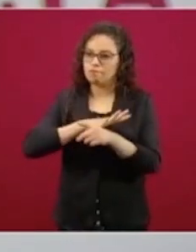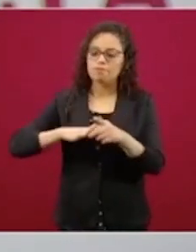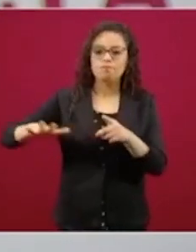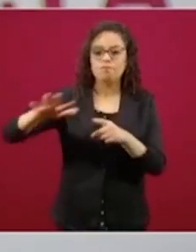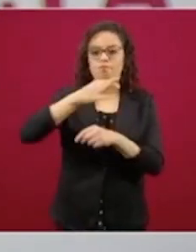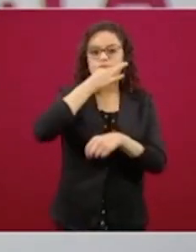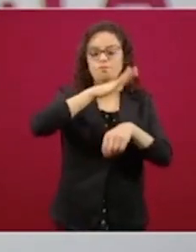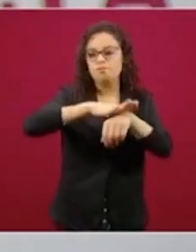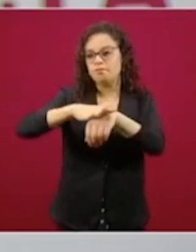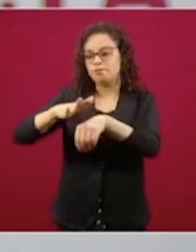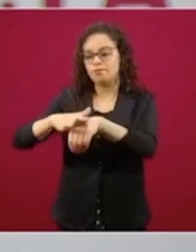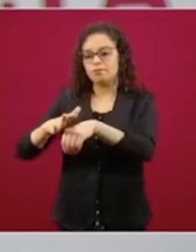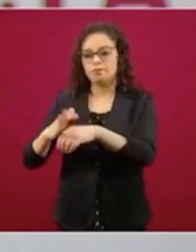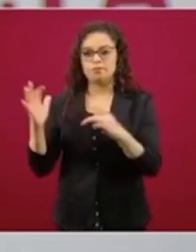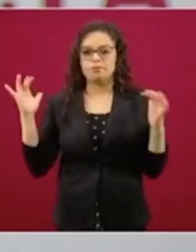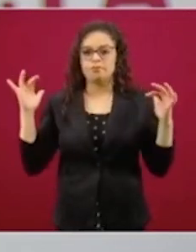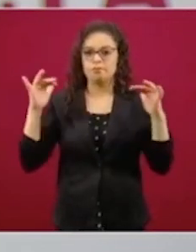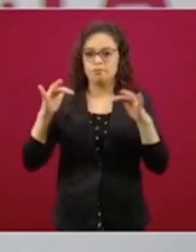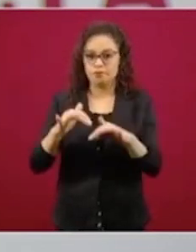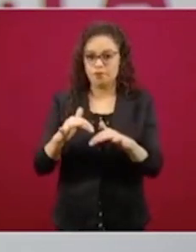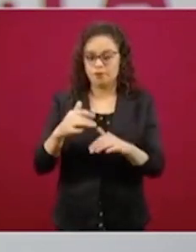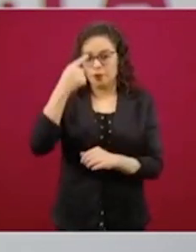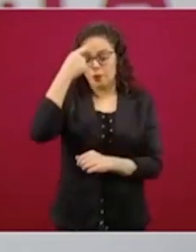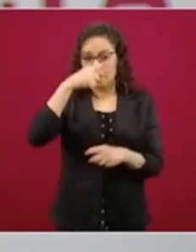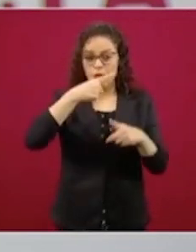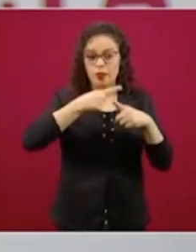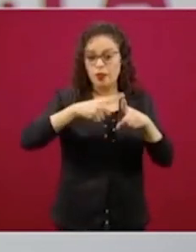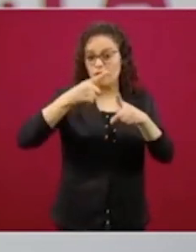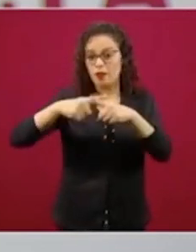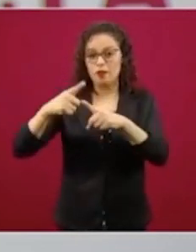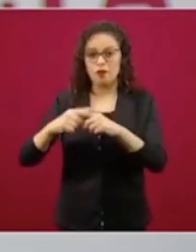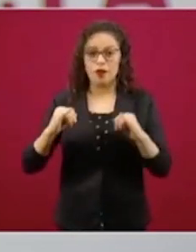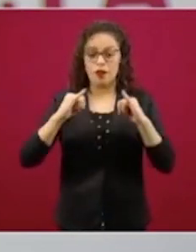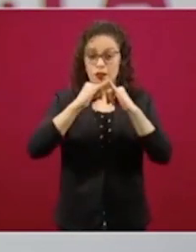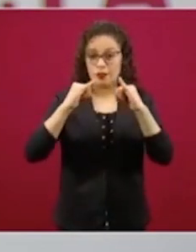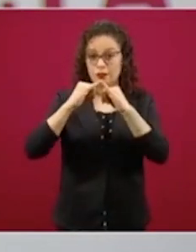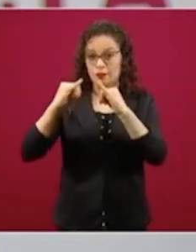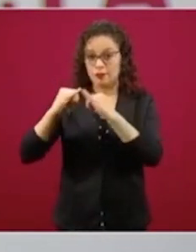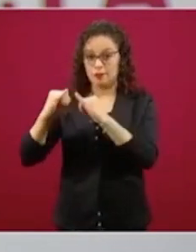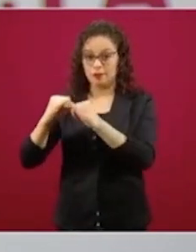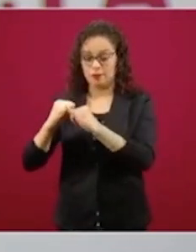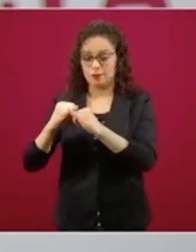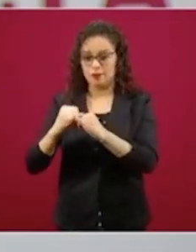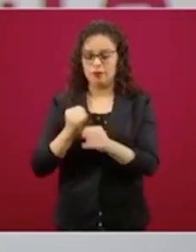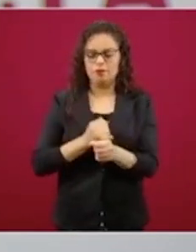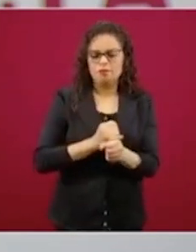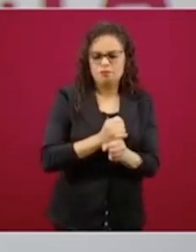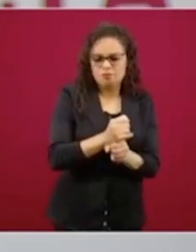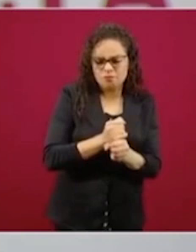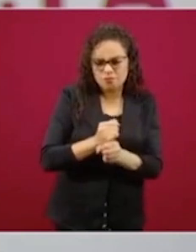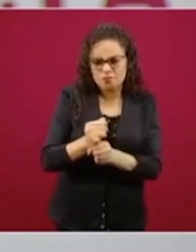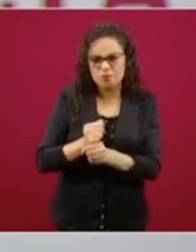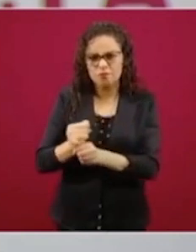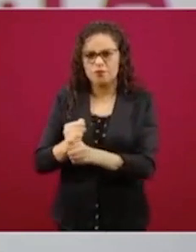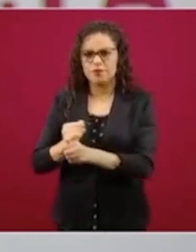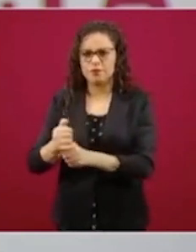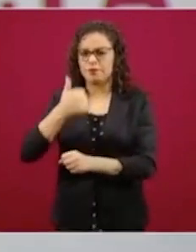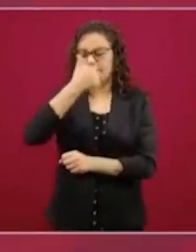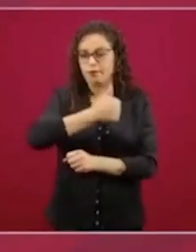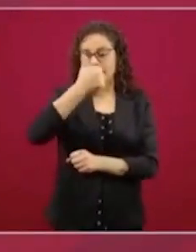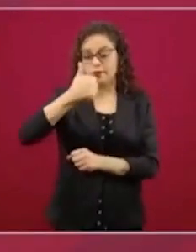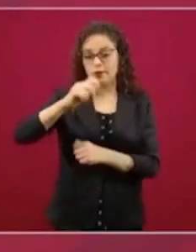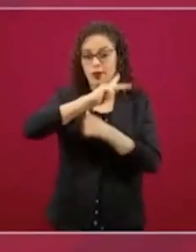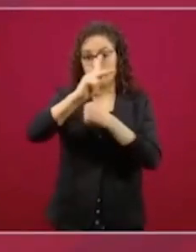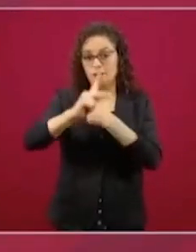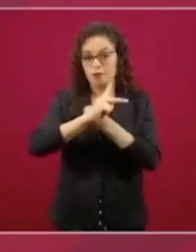mundial, para que las instituciones de investigación que cada país